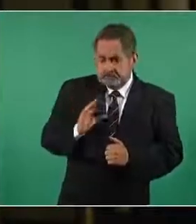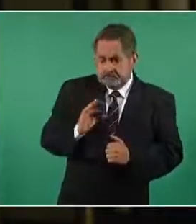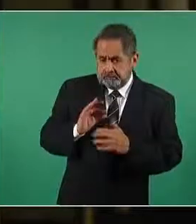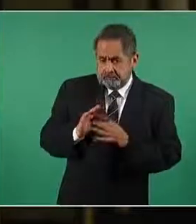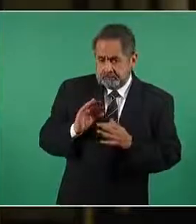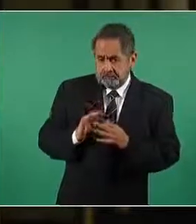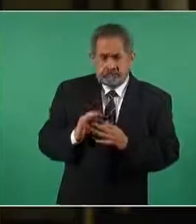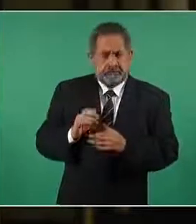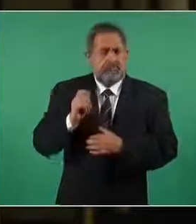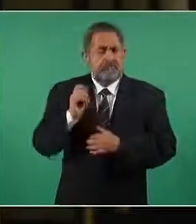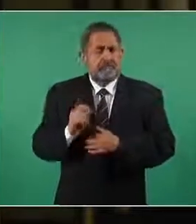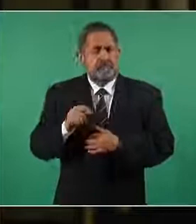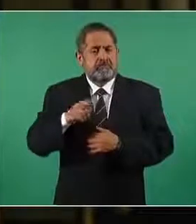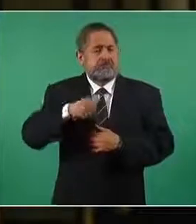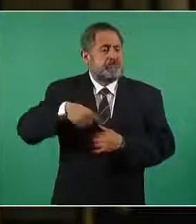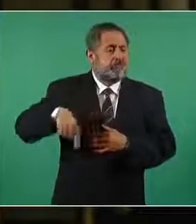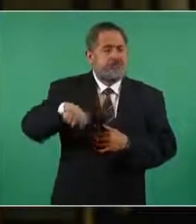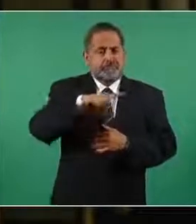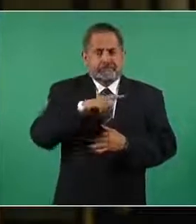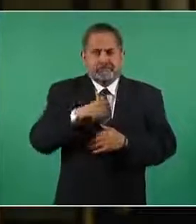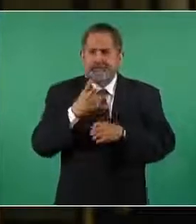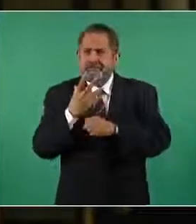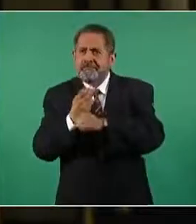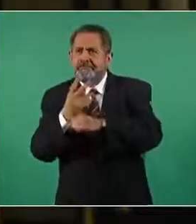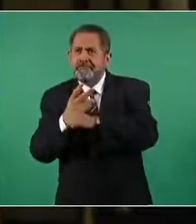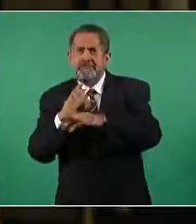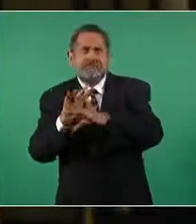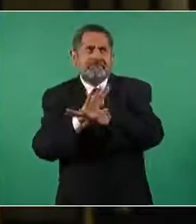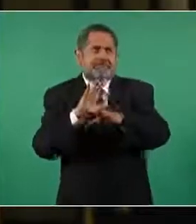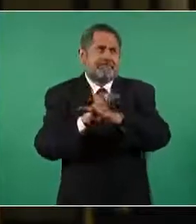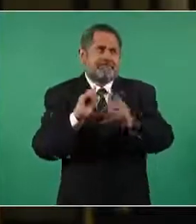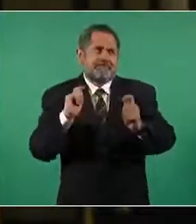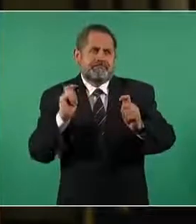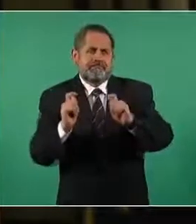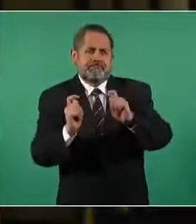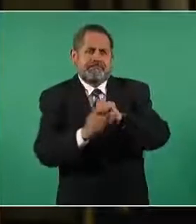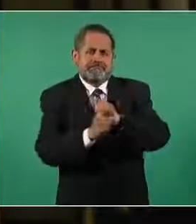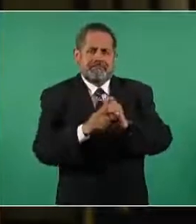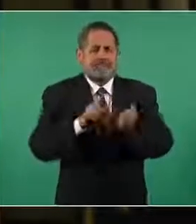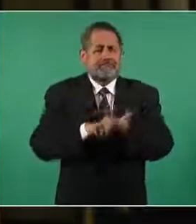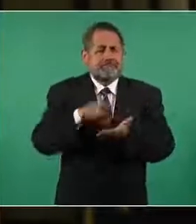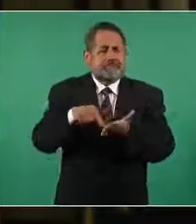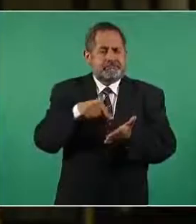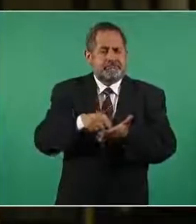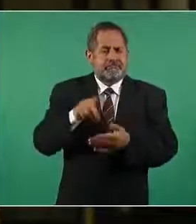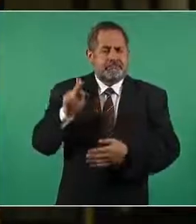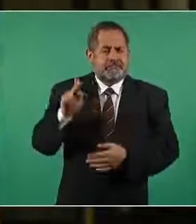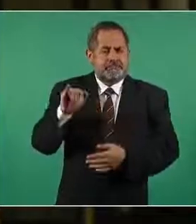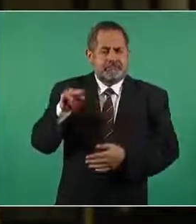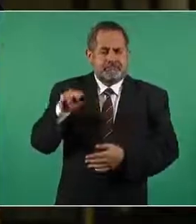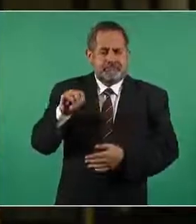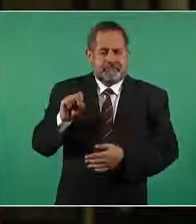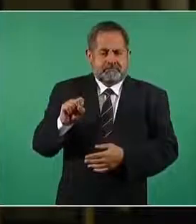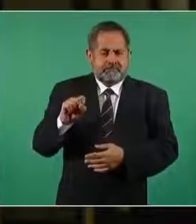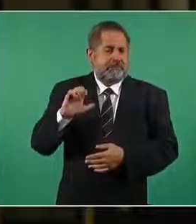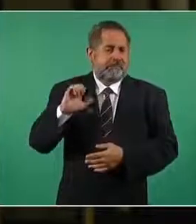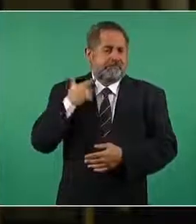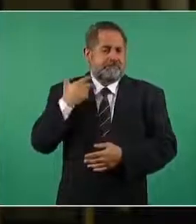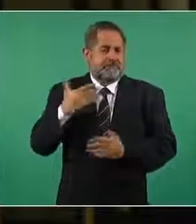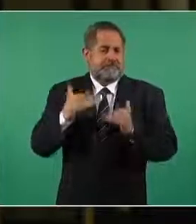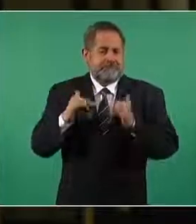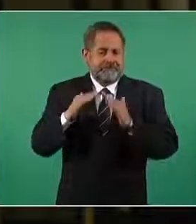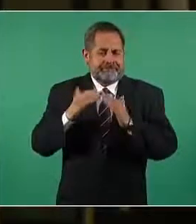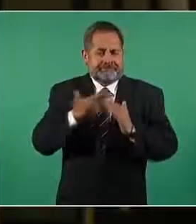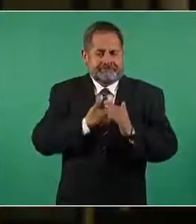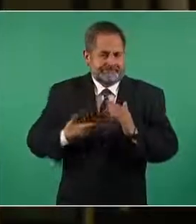esta reconversión que están haciendo de Los Pinos como de lo que implicaba de